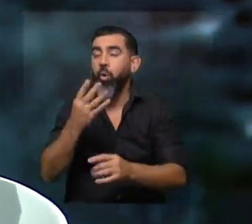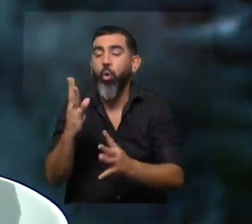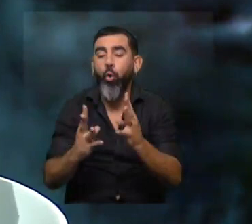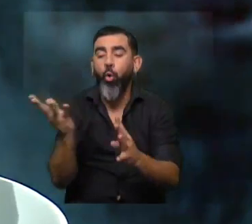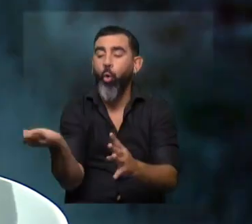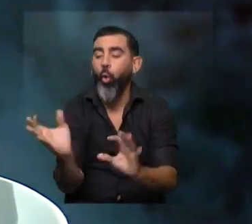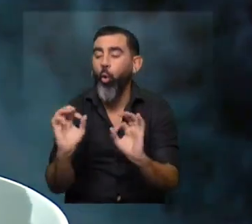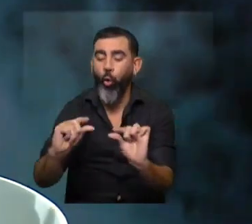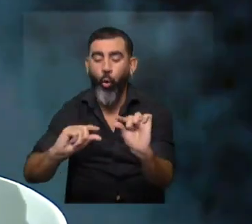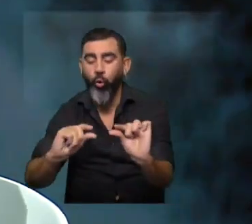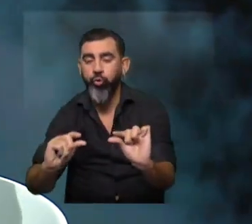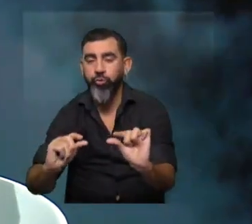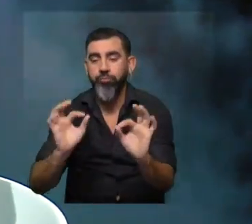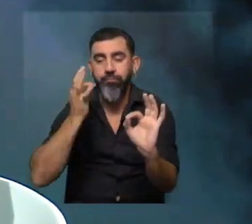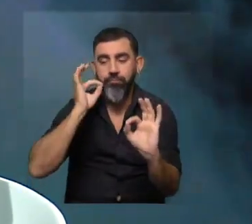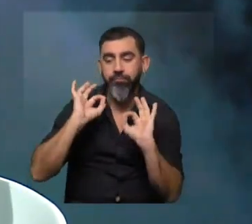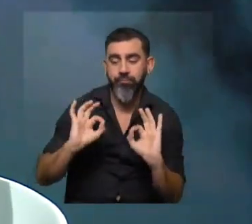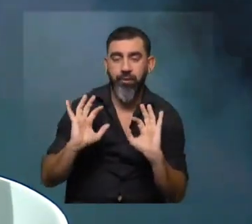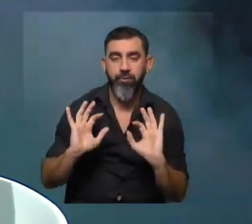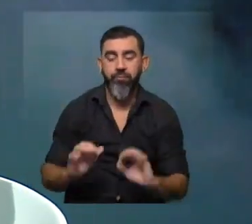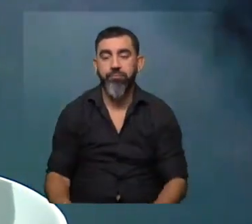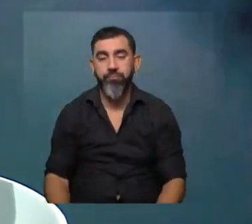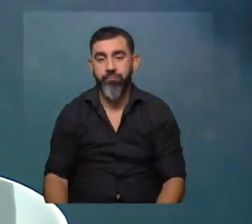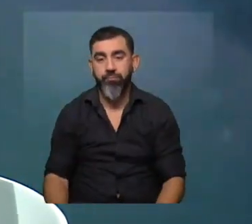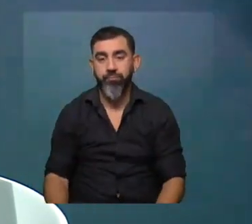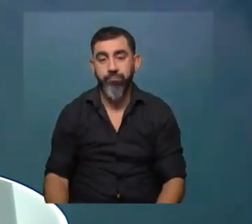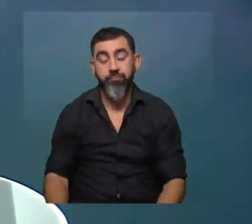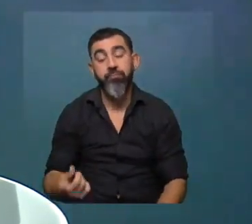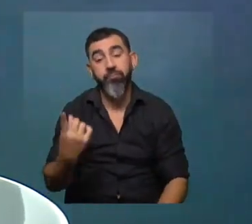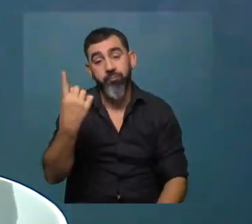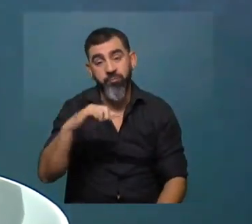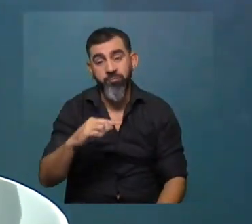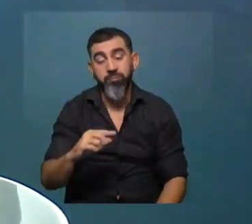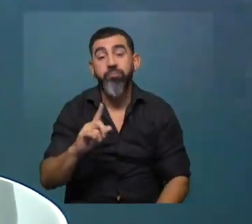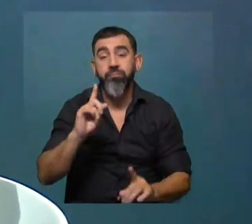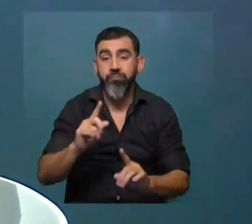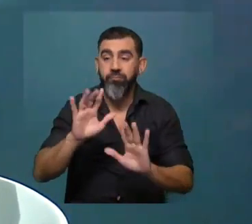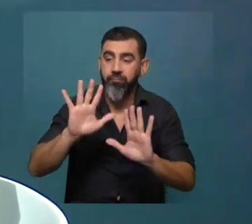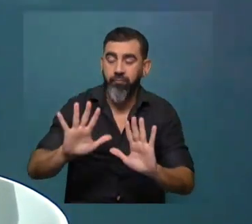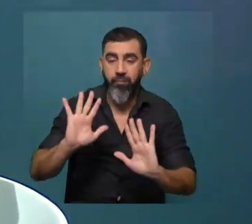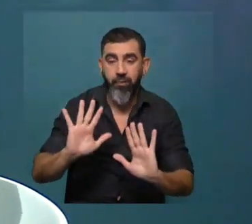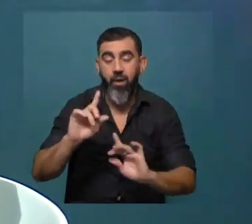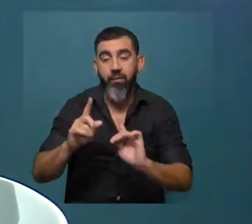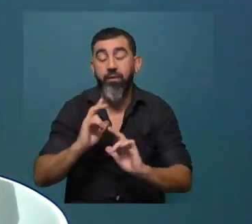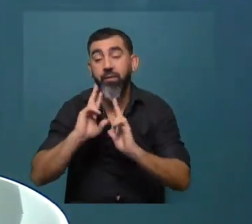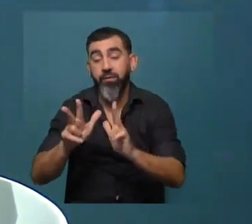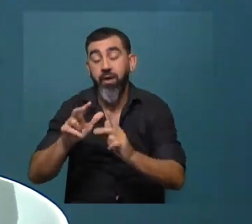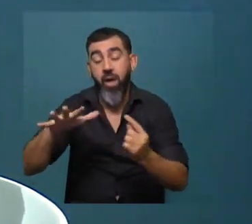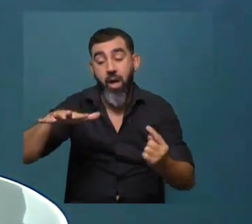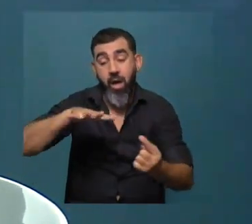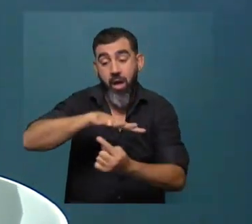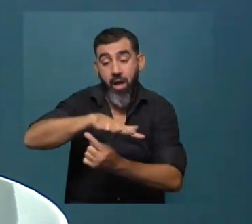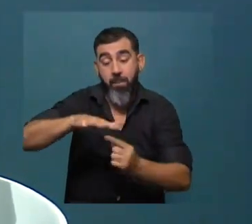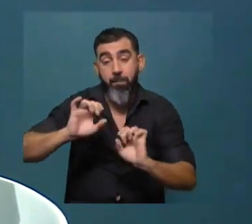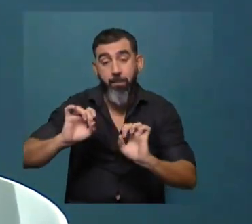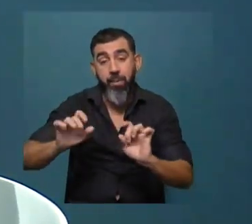bien y lo que estaba prolijo, para llamarlo de alguna manera pero en realidad tenemos que tender a eso también, decir que los ambientes naturales